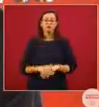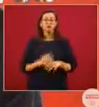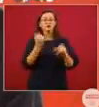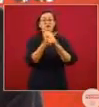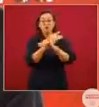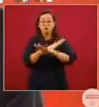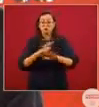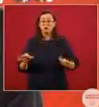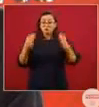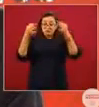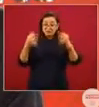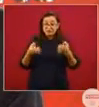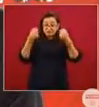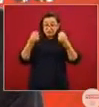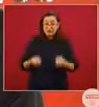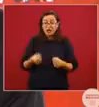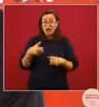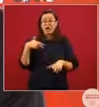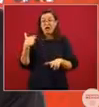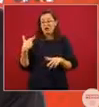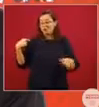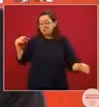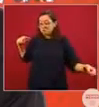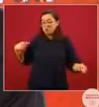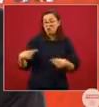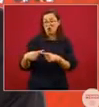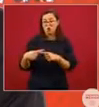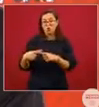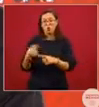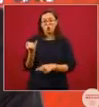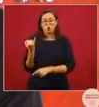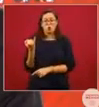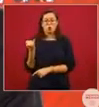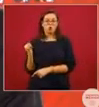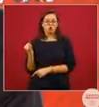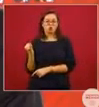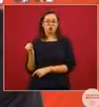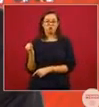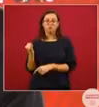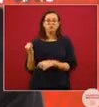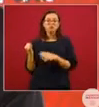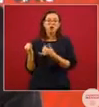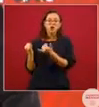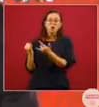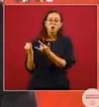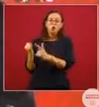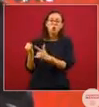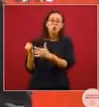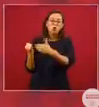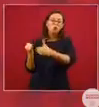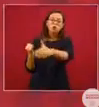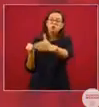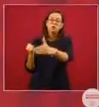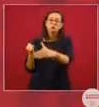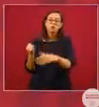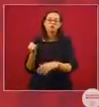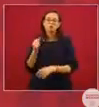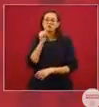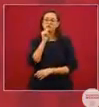hasta el mes de junio, que no incluye julio y todo lo que